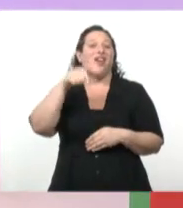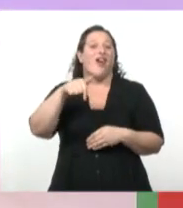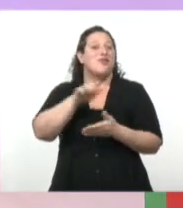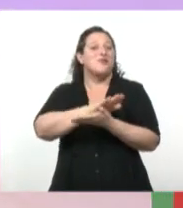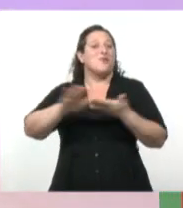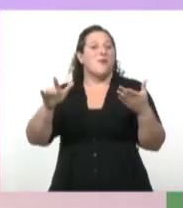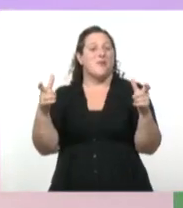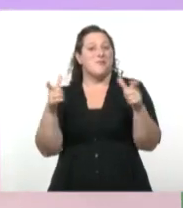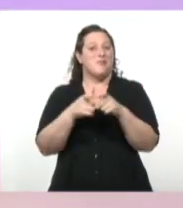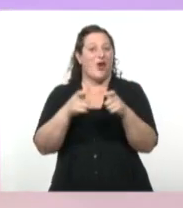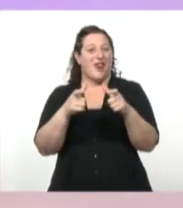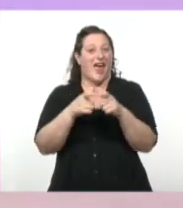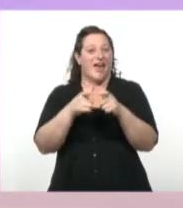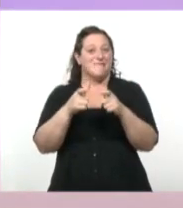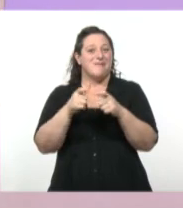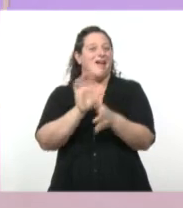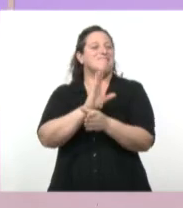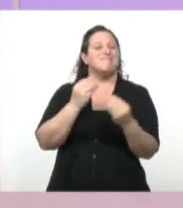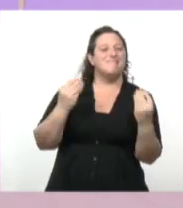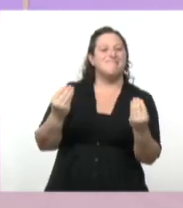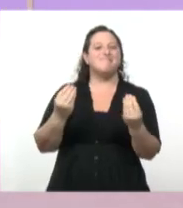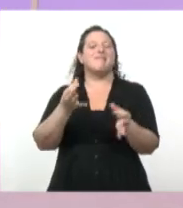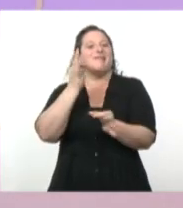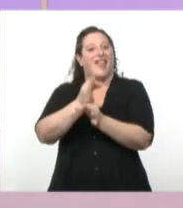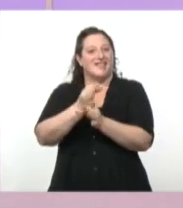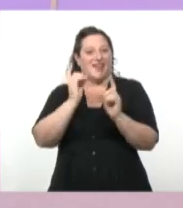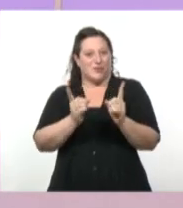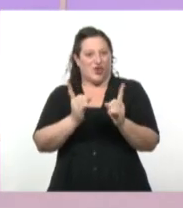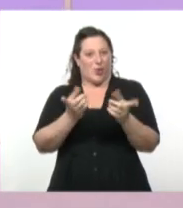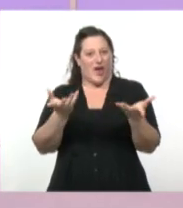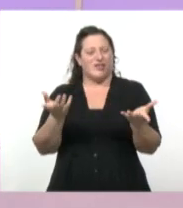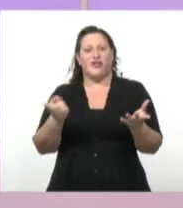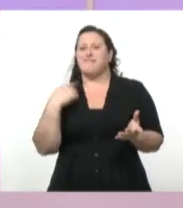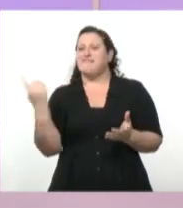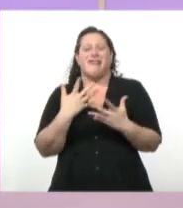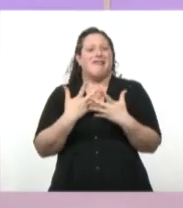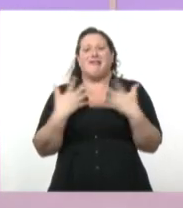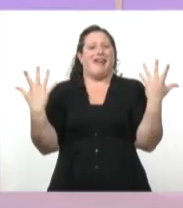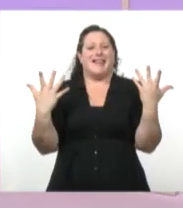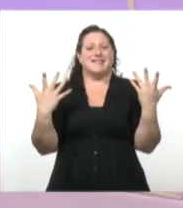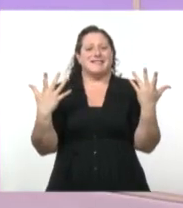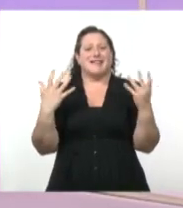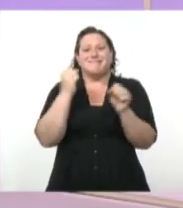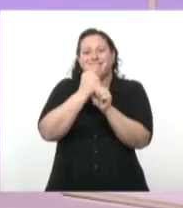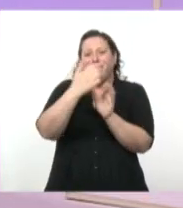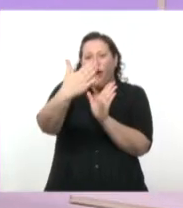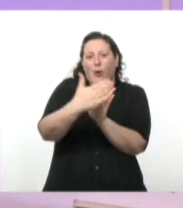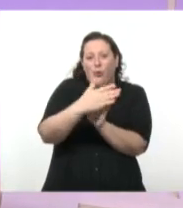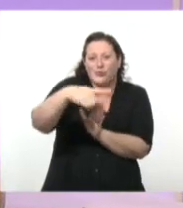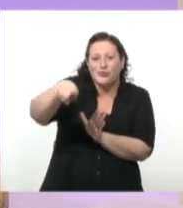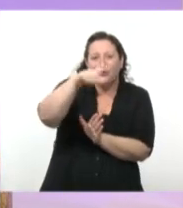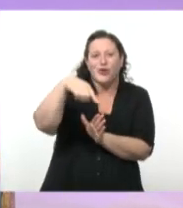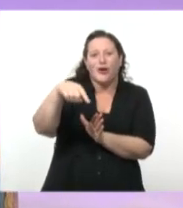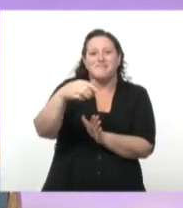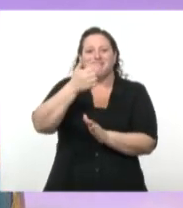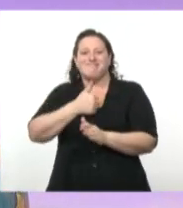de este programa llamado Seguimos Educando. Felices de hacer este programa con ustedes, nosotros acá, ustedes allí,